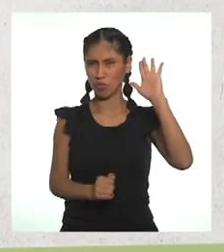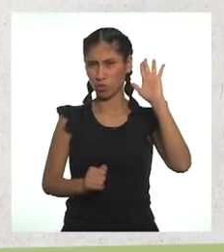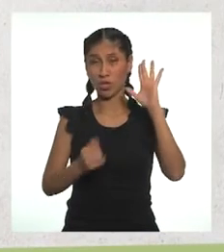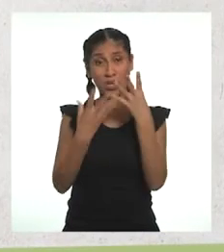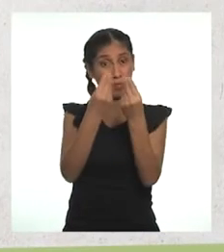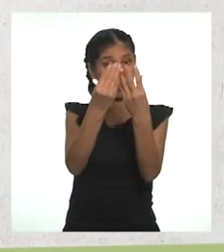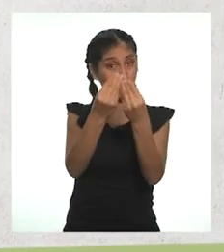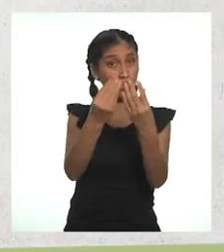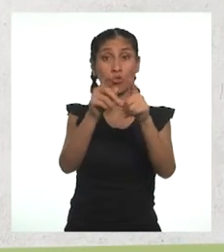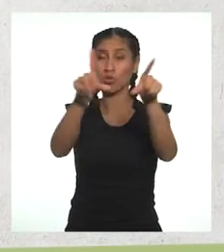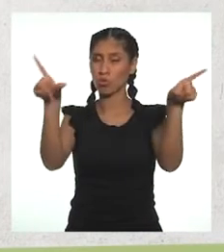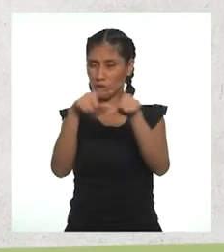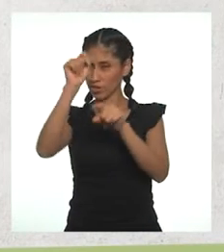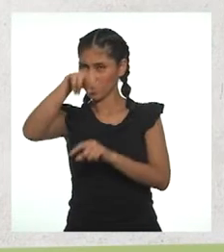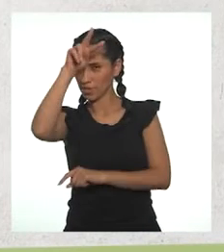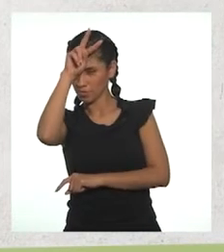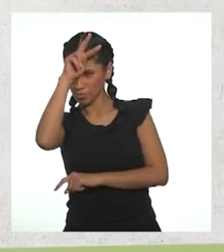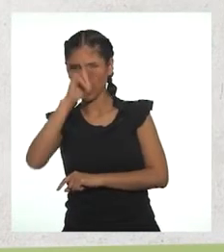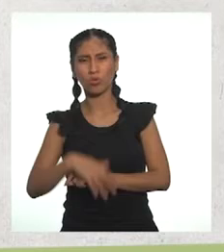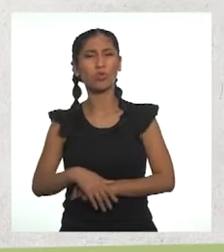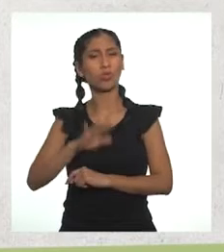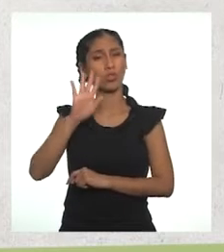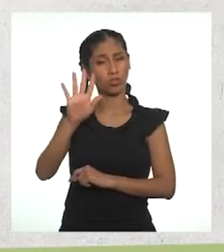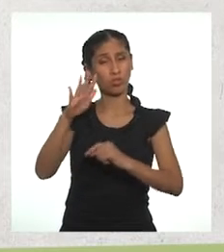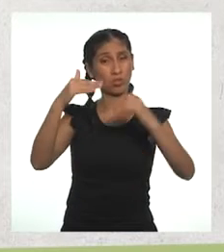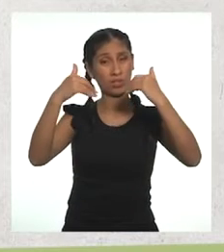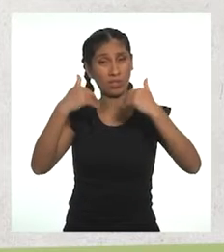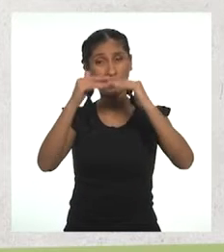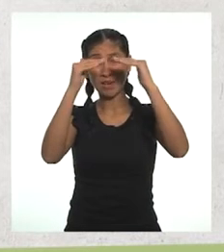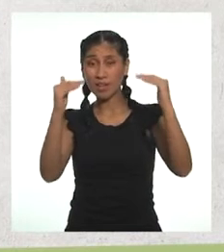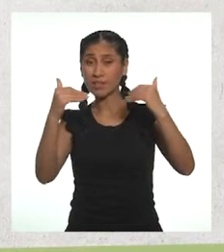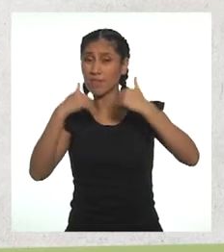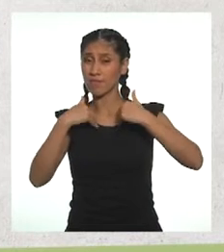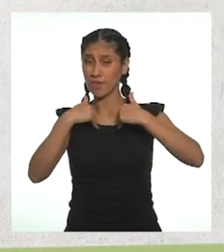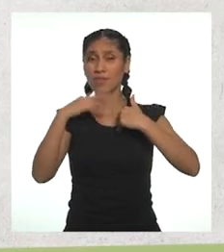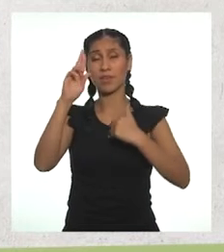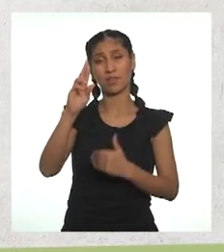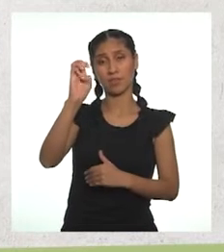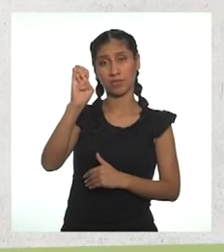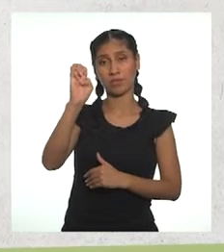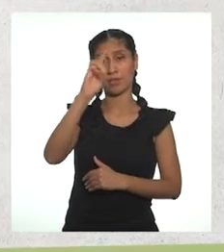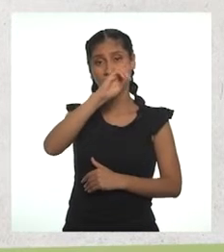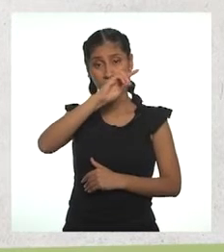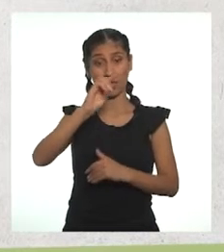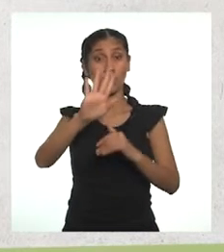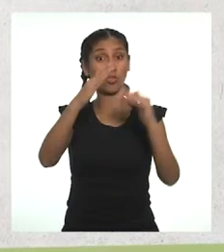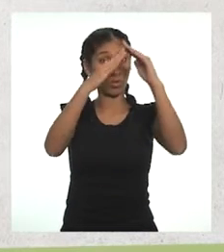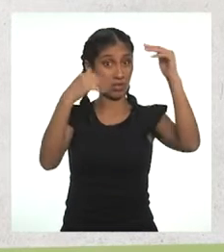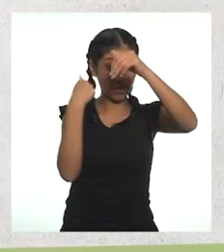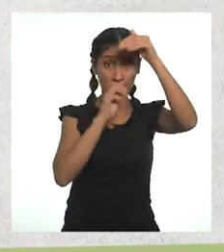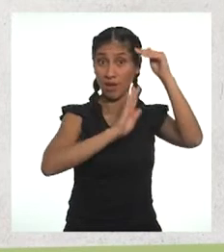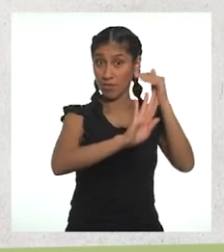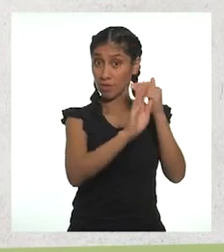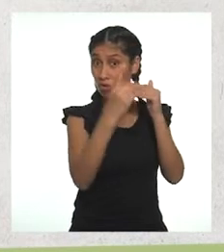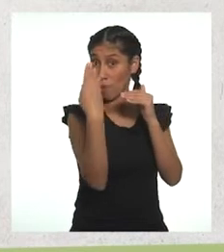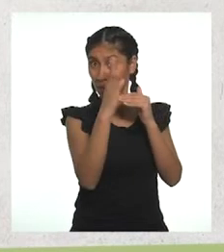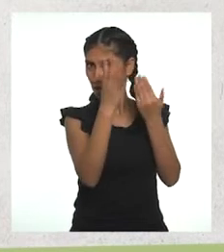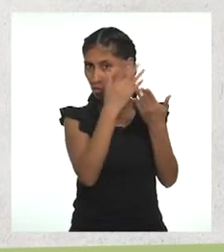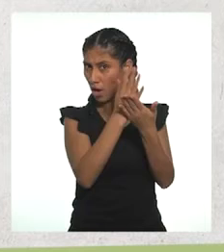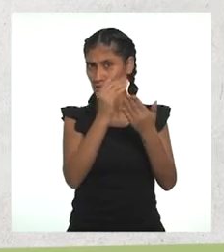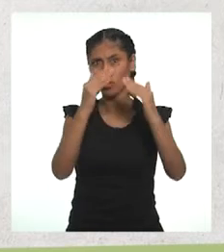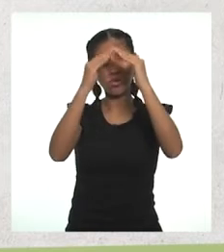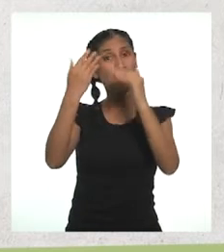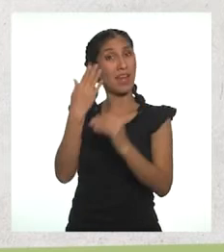la imagen, en muchos lugares del Perú tienen red pública de alcantarillado fuera de la vivienda. Podríamos